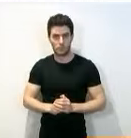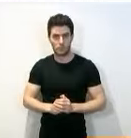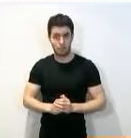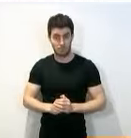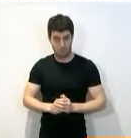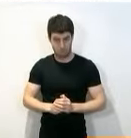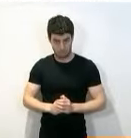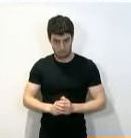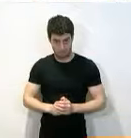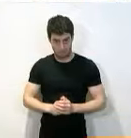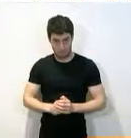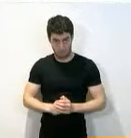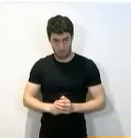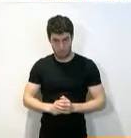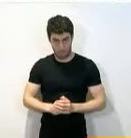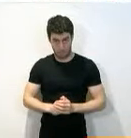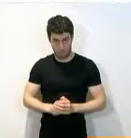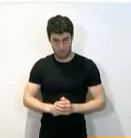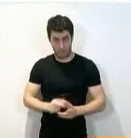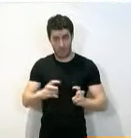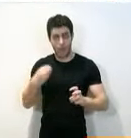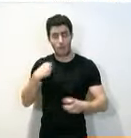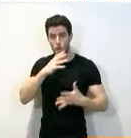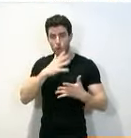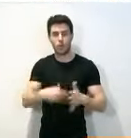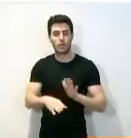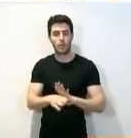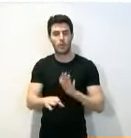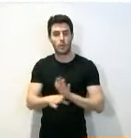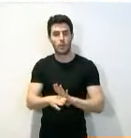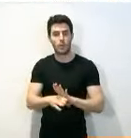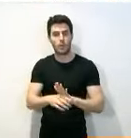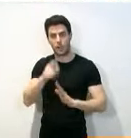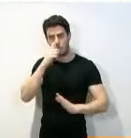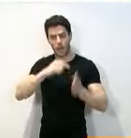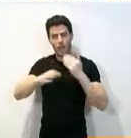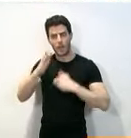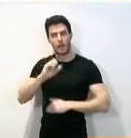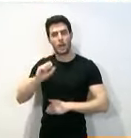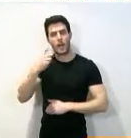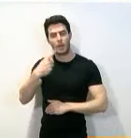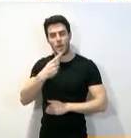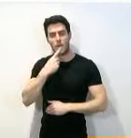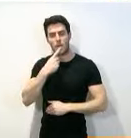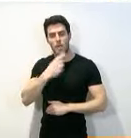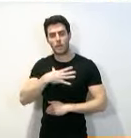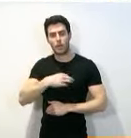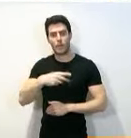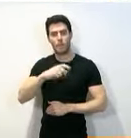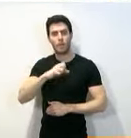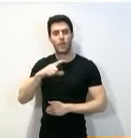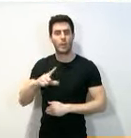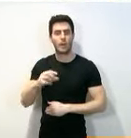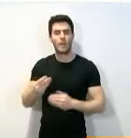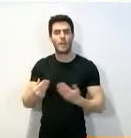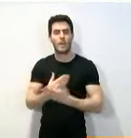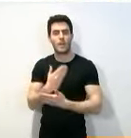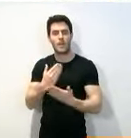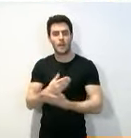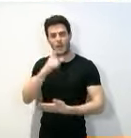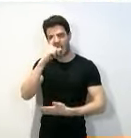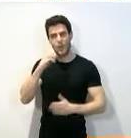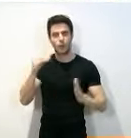sigue estando de actualidad en este momento. La más antigua de esas inscripciones, que se puede leer, dice Manuel Díez de Anguiano, año de